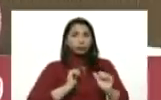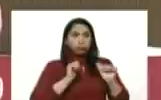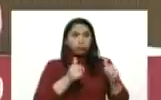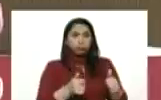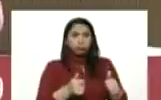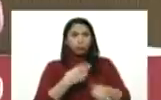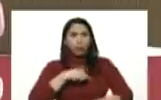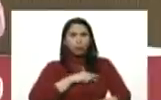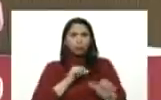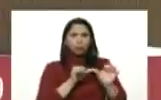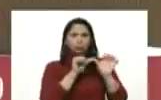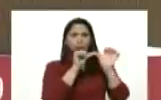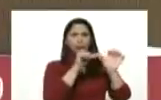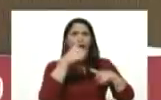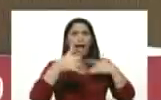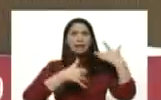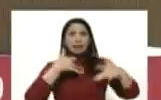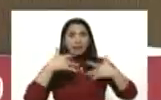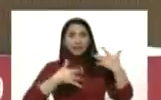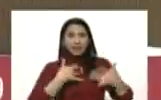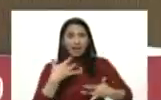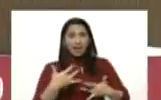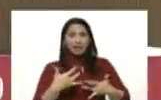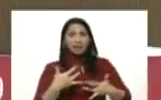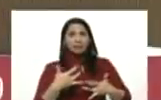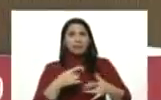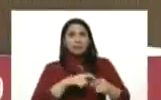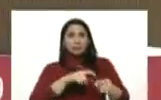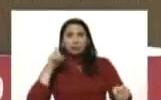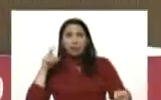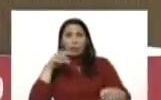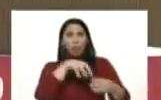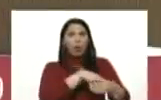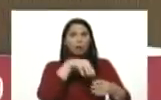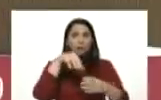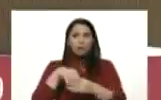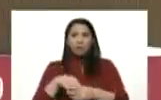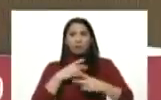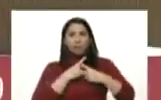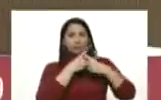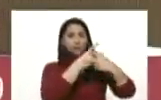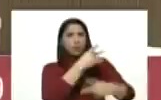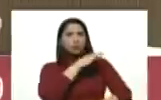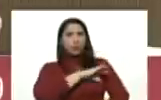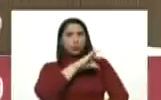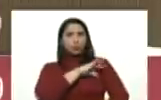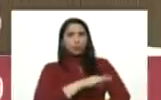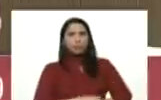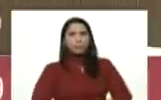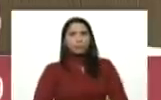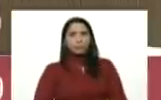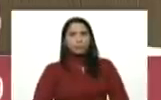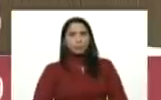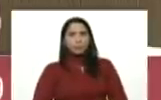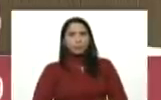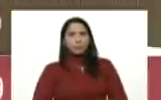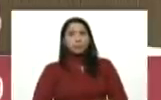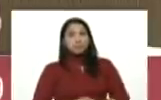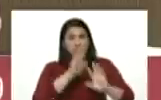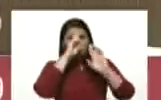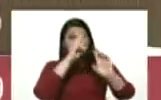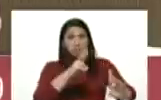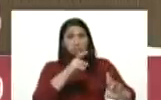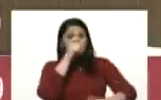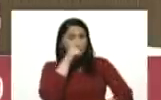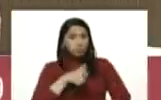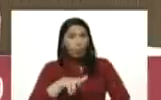mantenido actividades excepcionadas de la cuarentena voluntaria y social que ha cumplido el pueblo venezolano